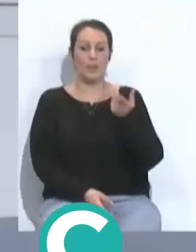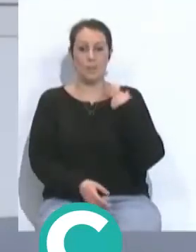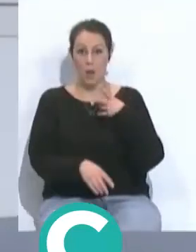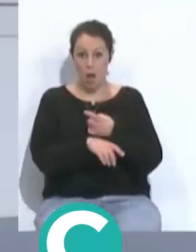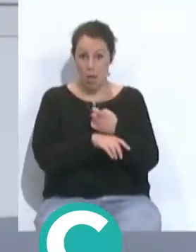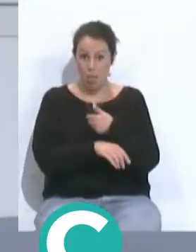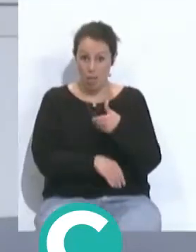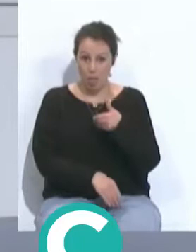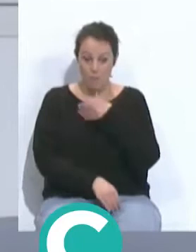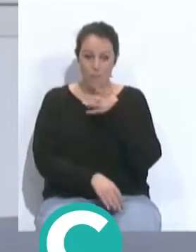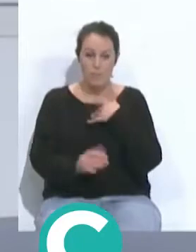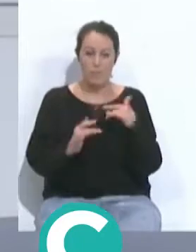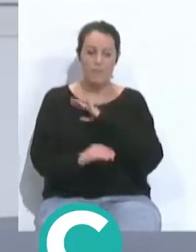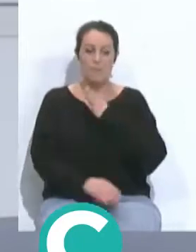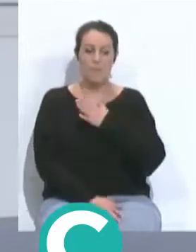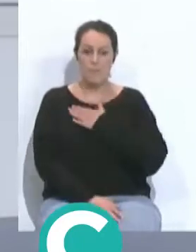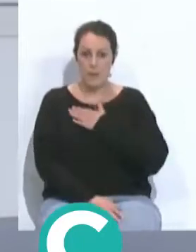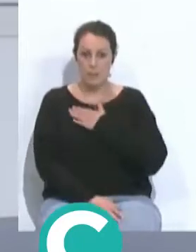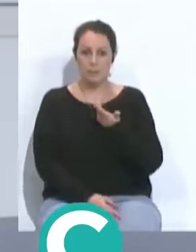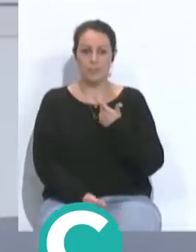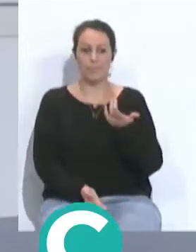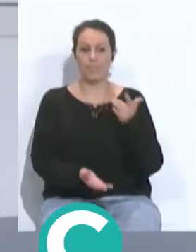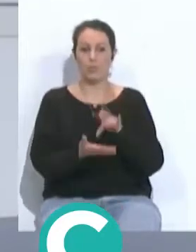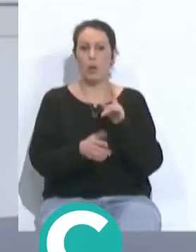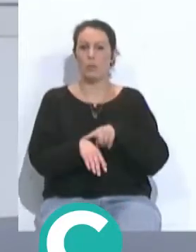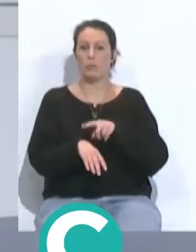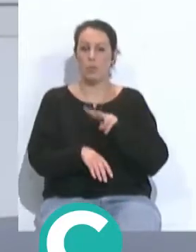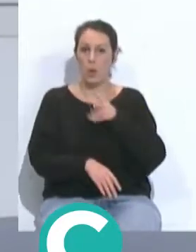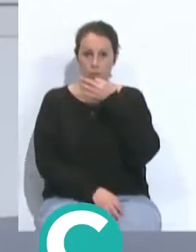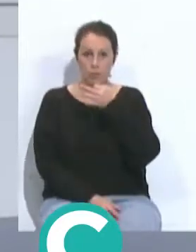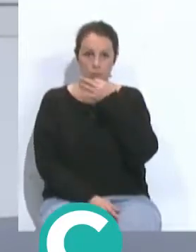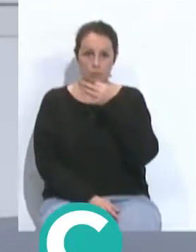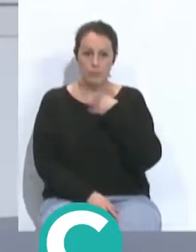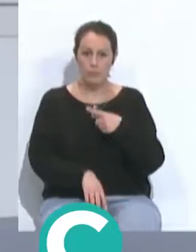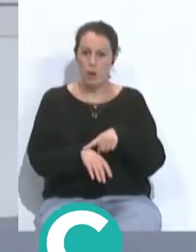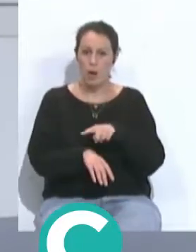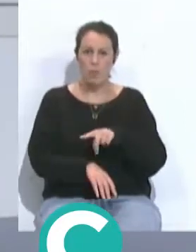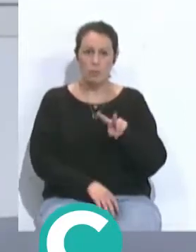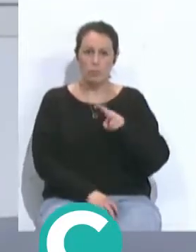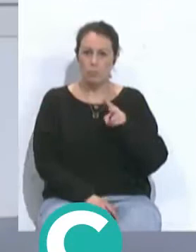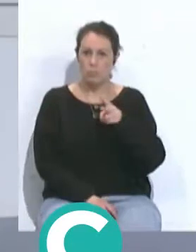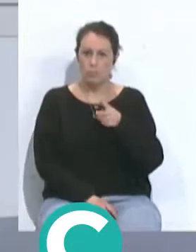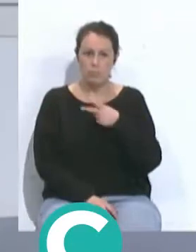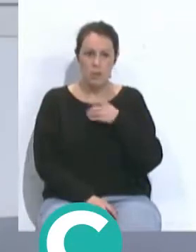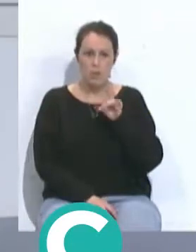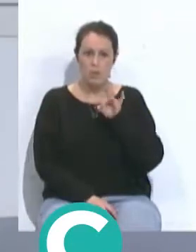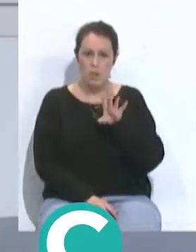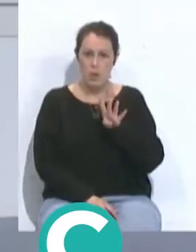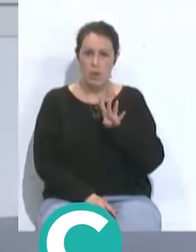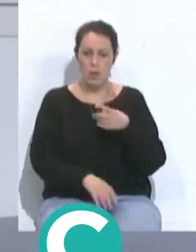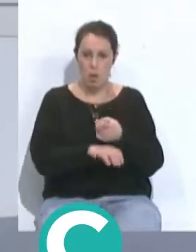muy pocas horas porque el partido mañana es a las 2 de la tarde, a las 14 horas y bueno,